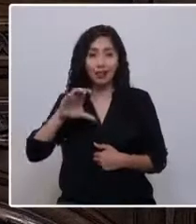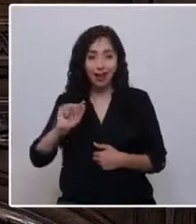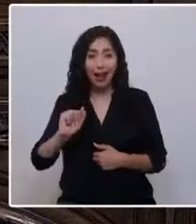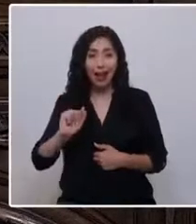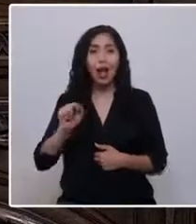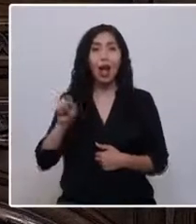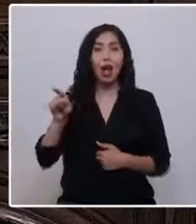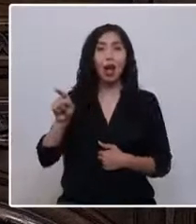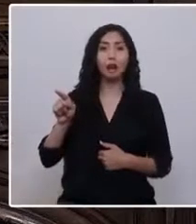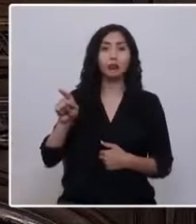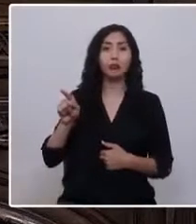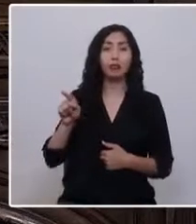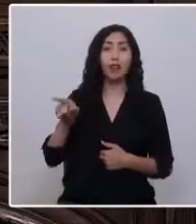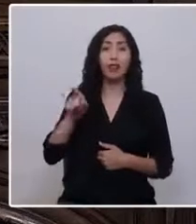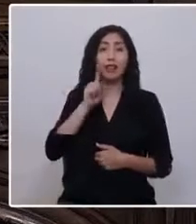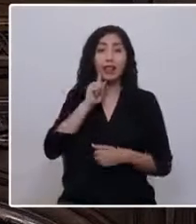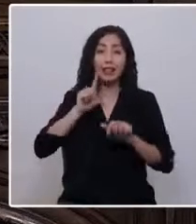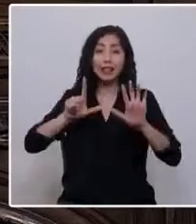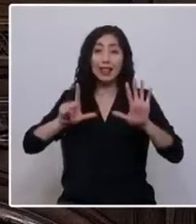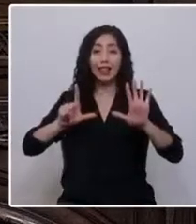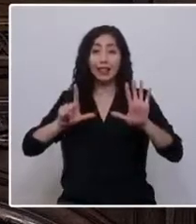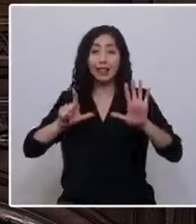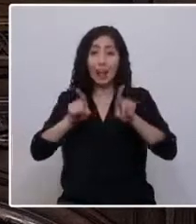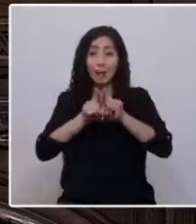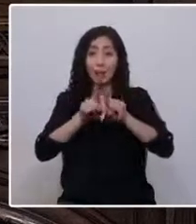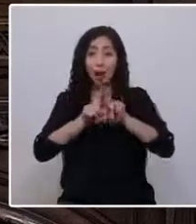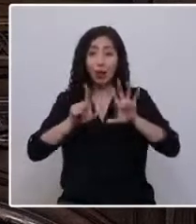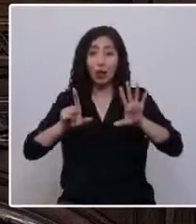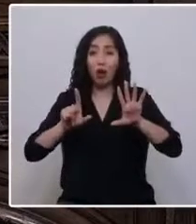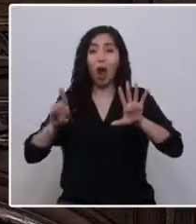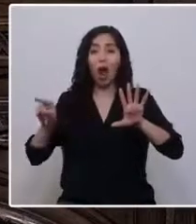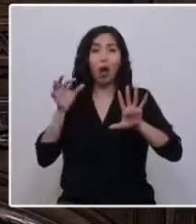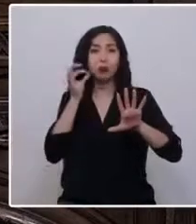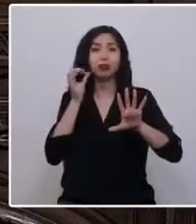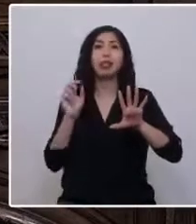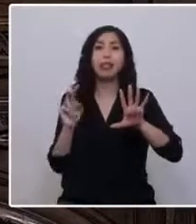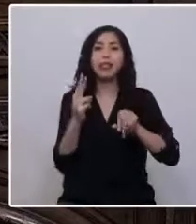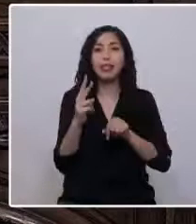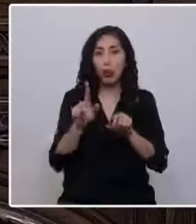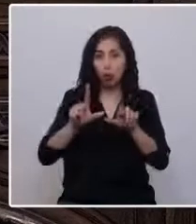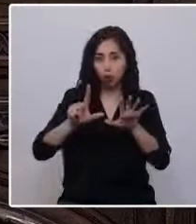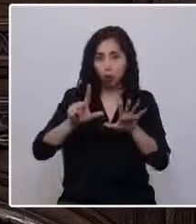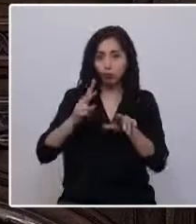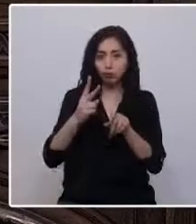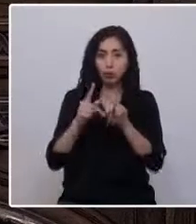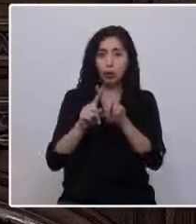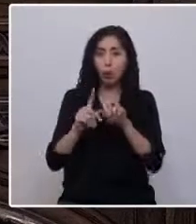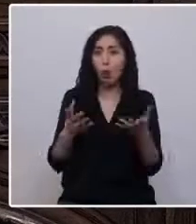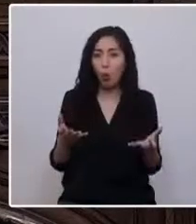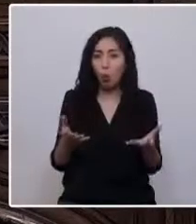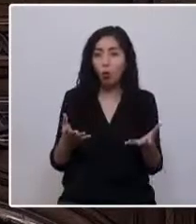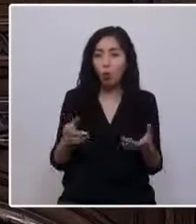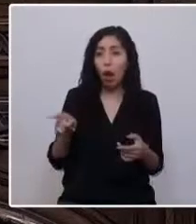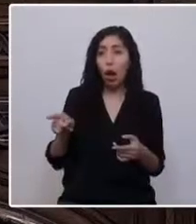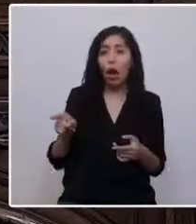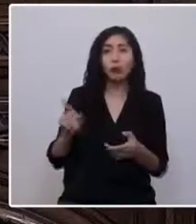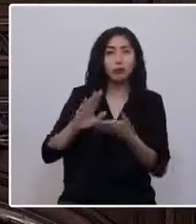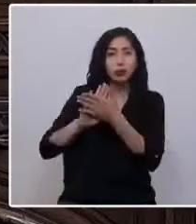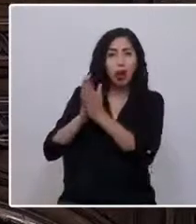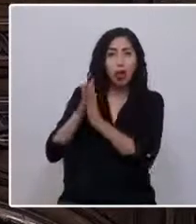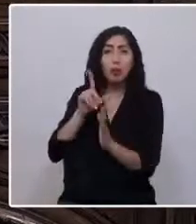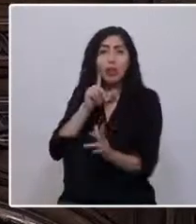es la segunda de siete hermanos. Cada uno de mis tíos y tías tiene una gran historia de vida.